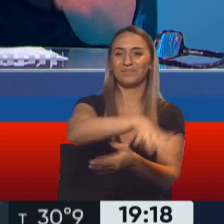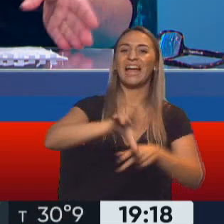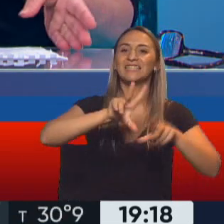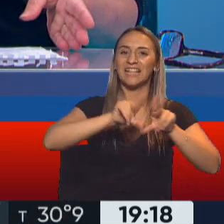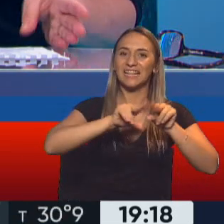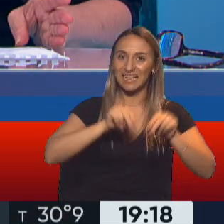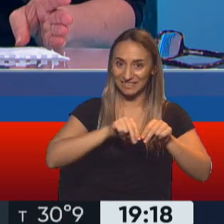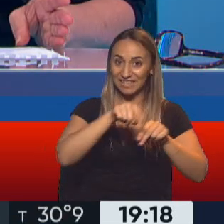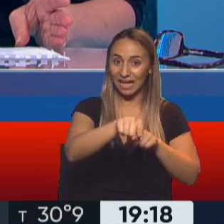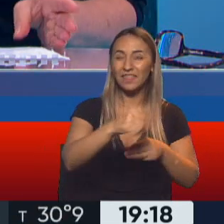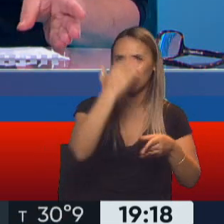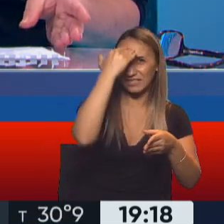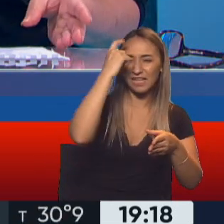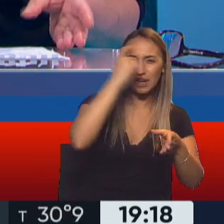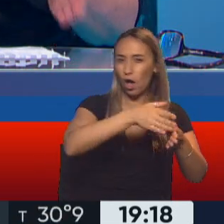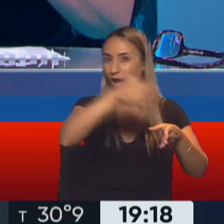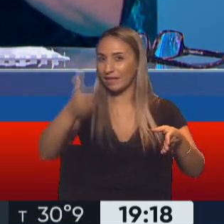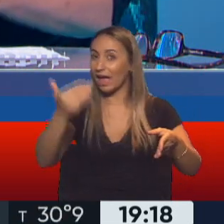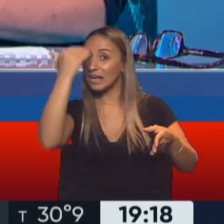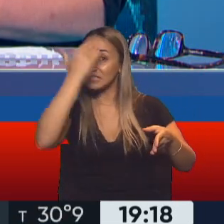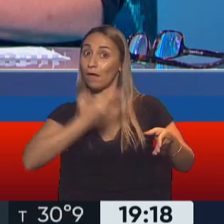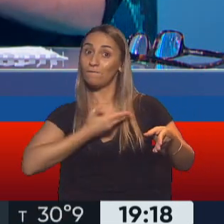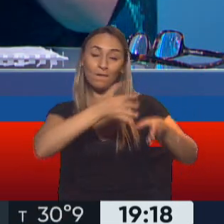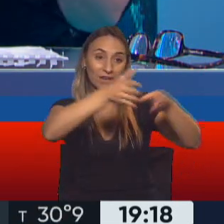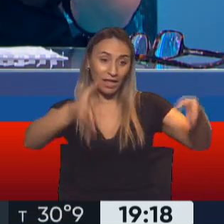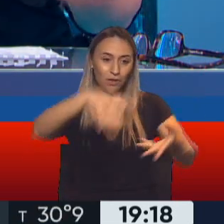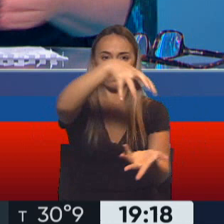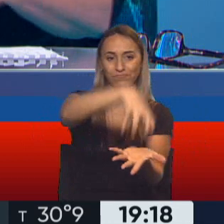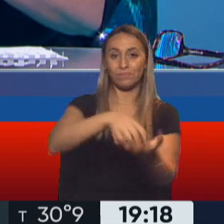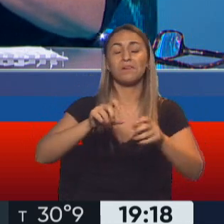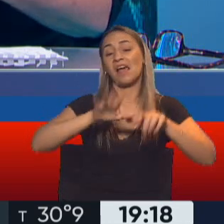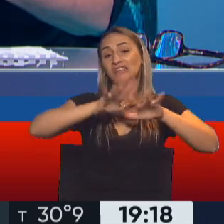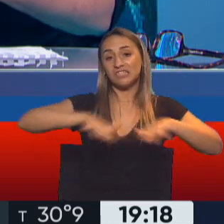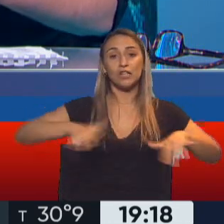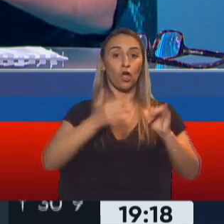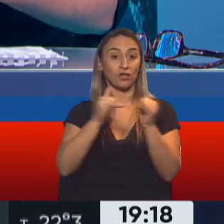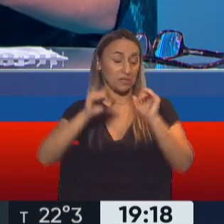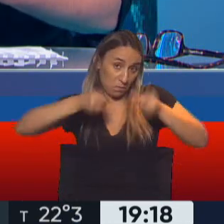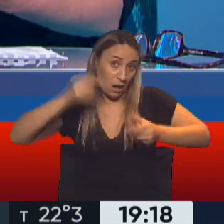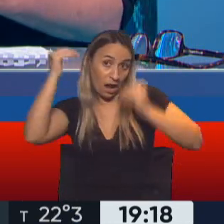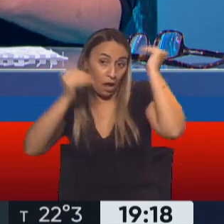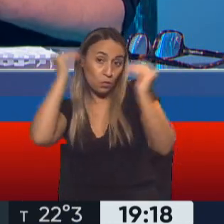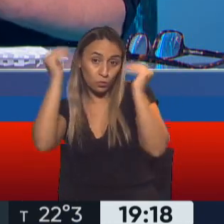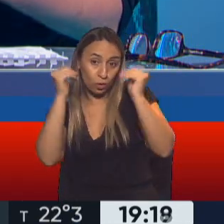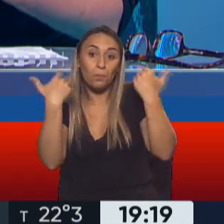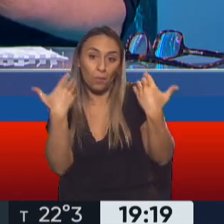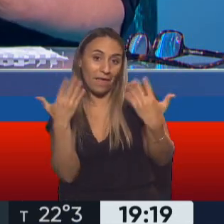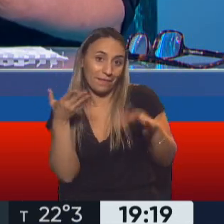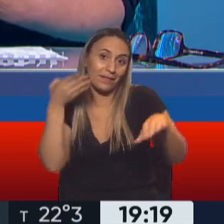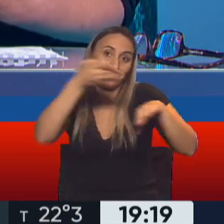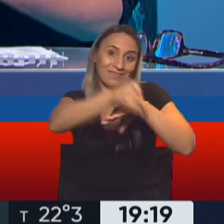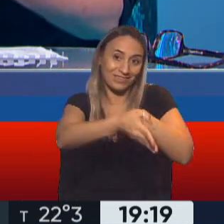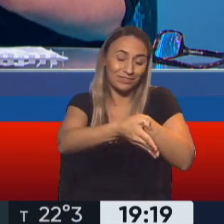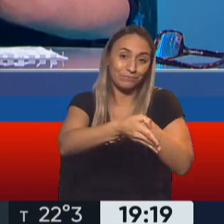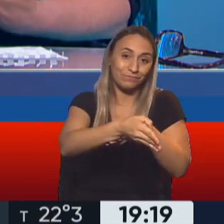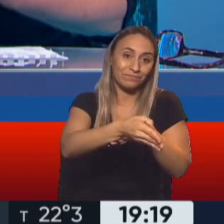estar desde el 15 de enero al 15 de febrero. Y chicos y chicas, adolescentes y también adultos y adultas van a poder ir